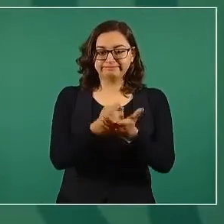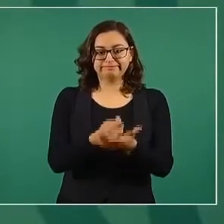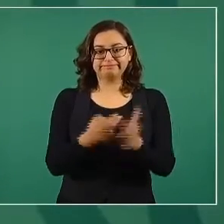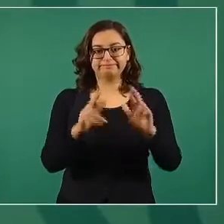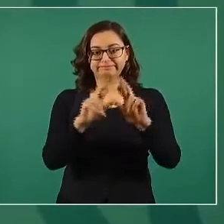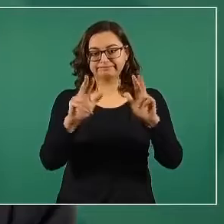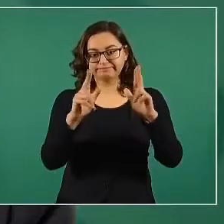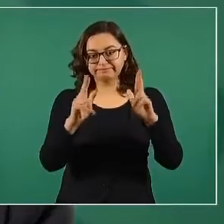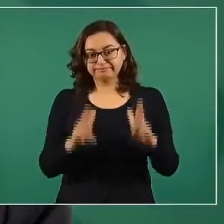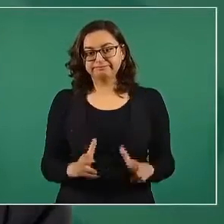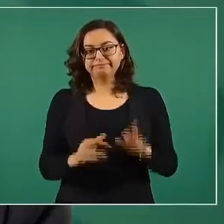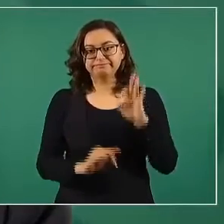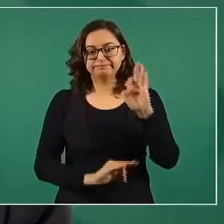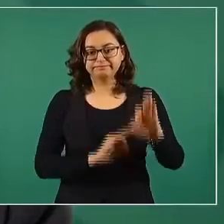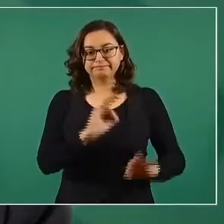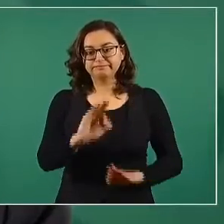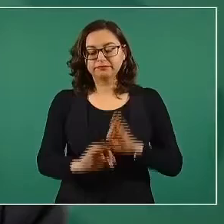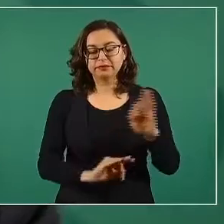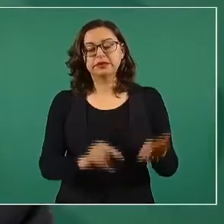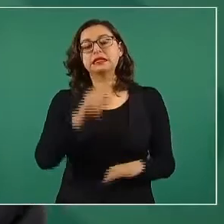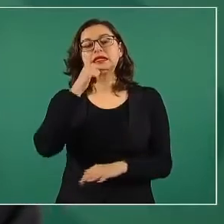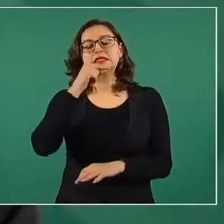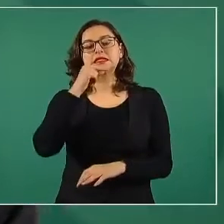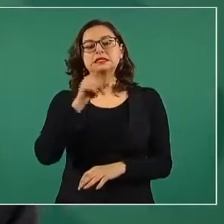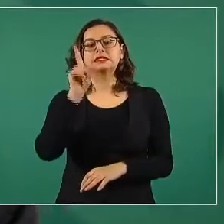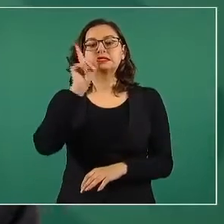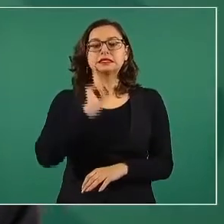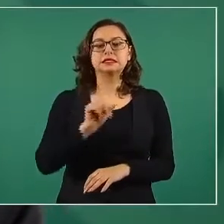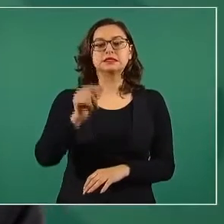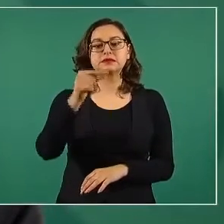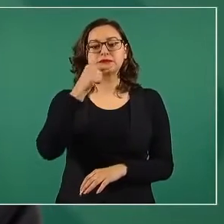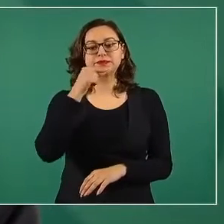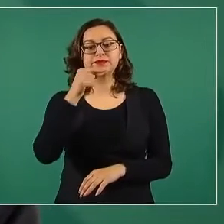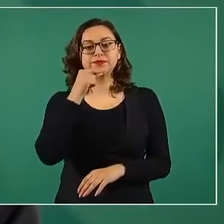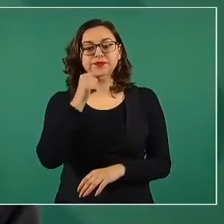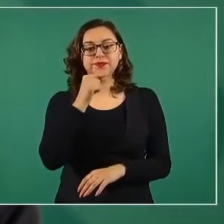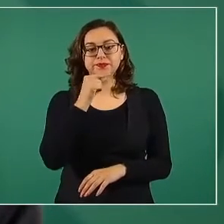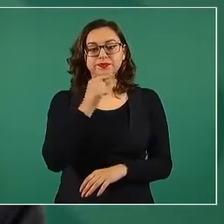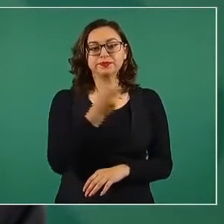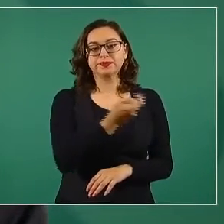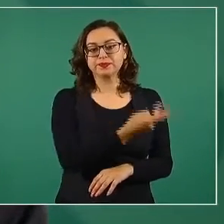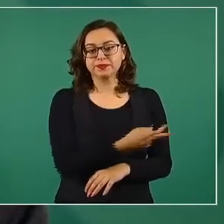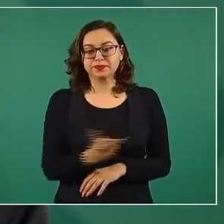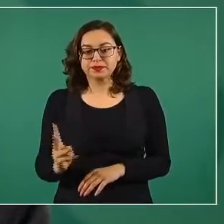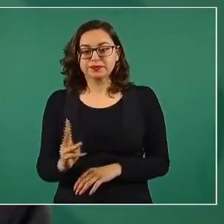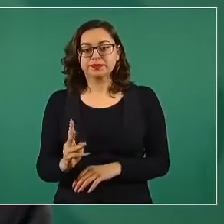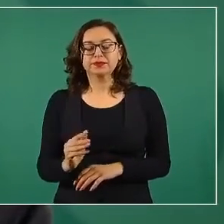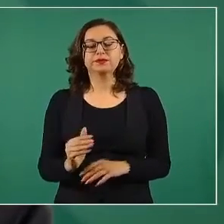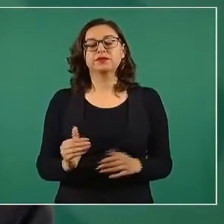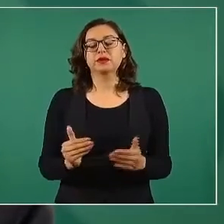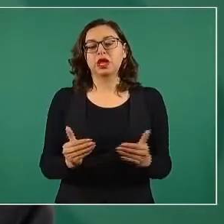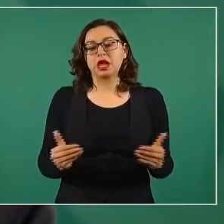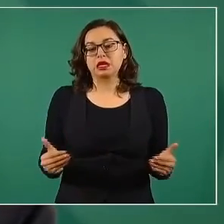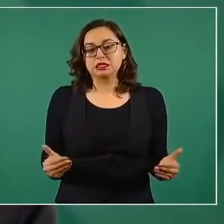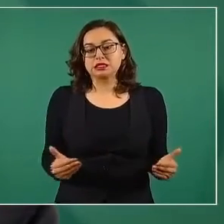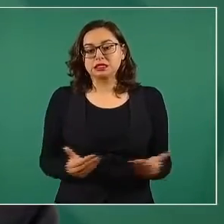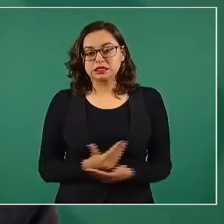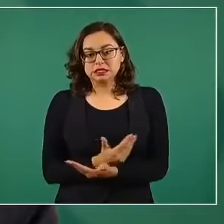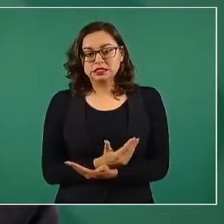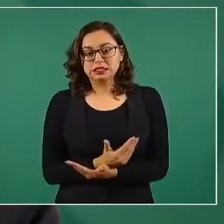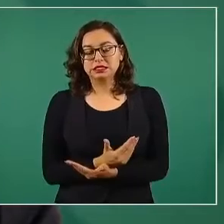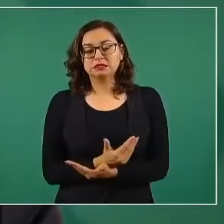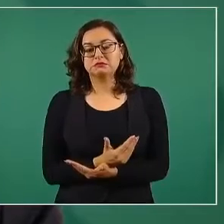Hay muchas niñas y niños que nacen con